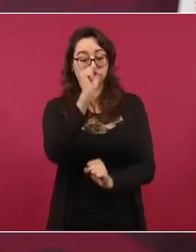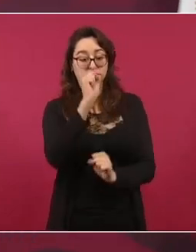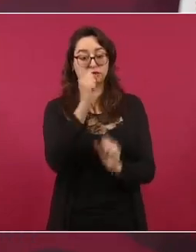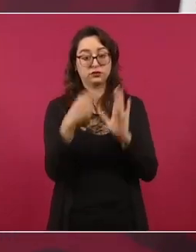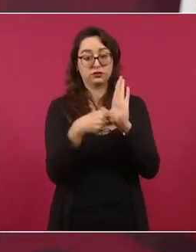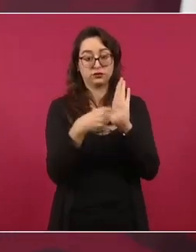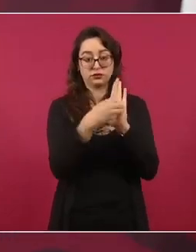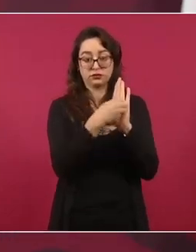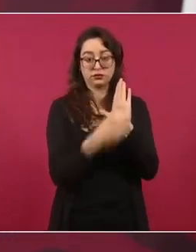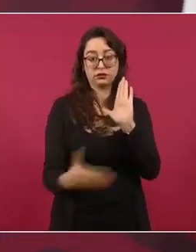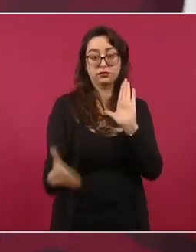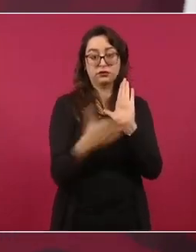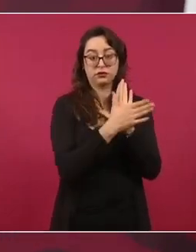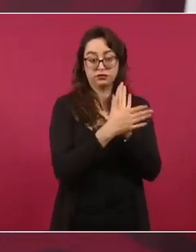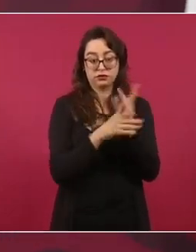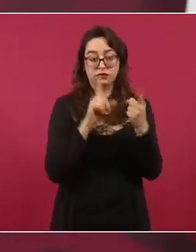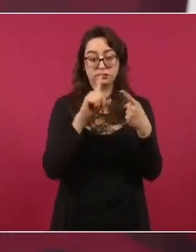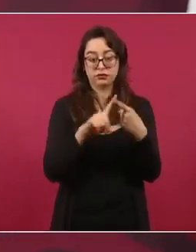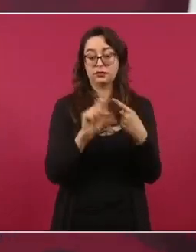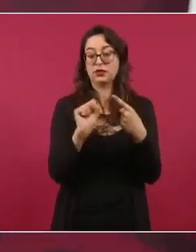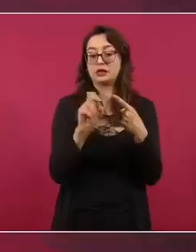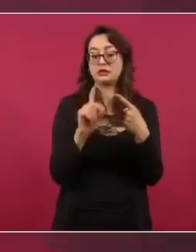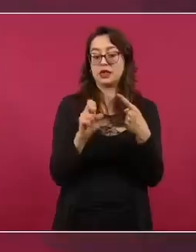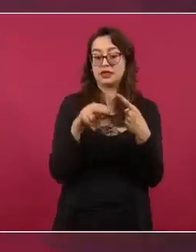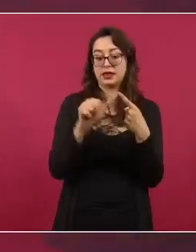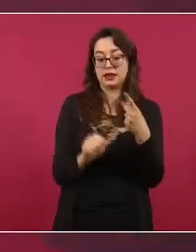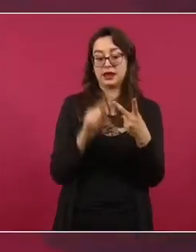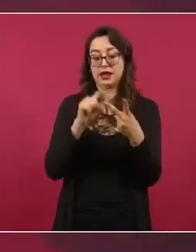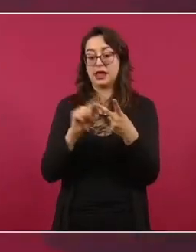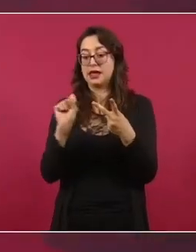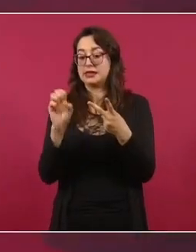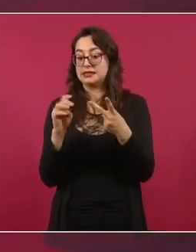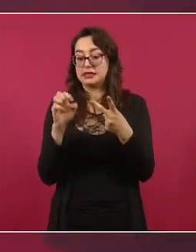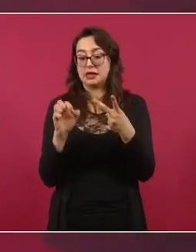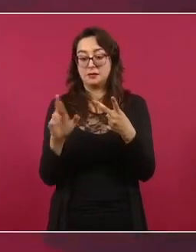como la Secretaría de Marina pueden